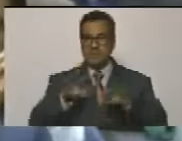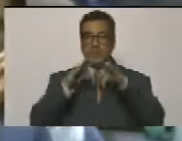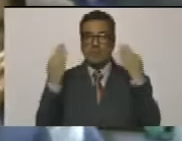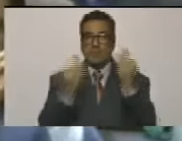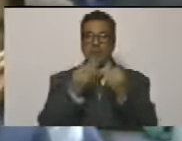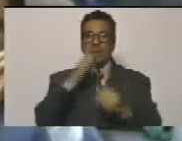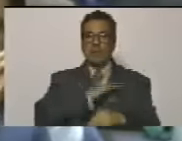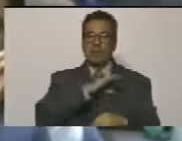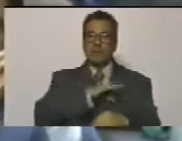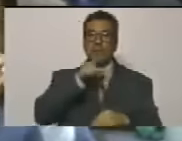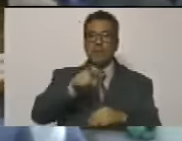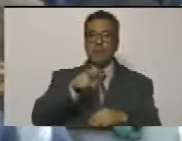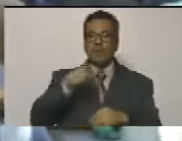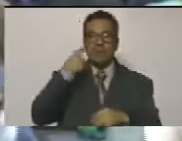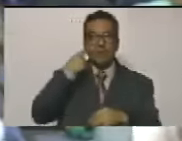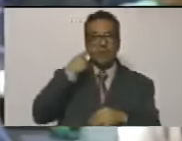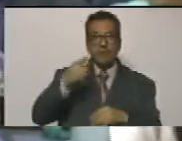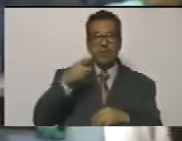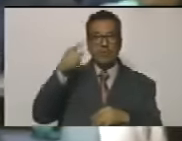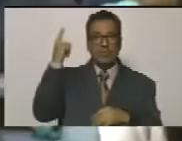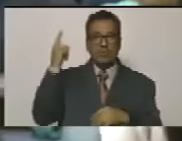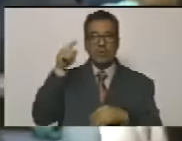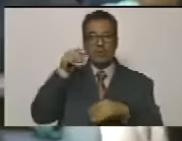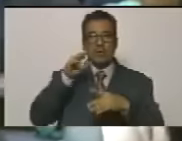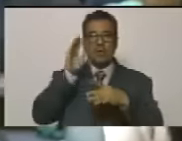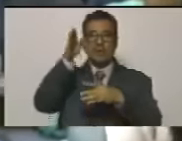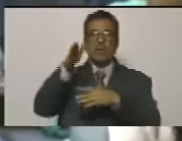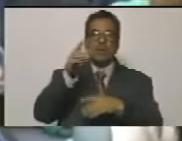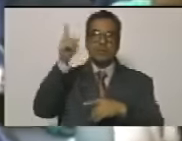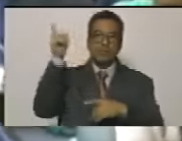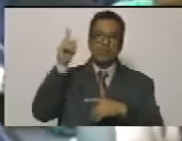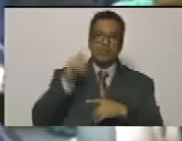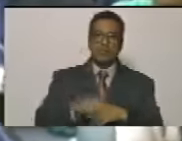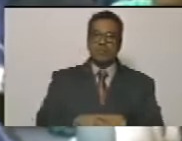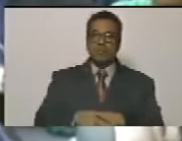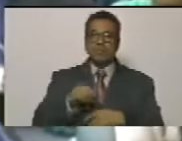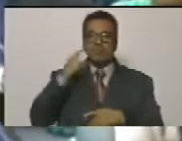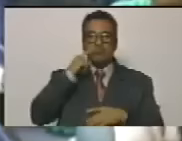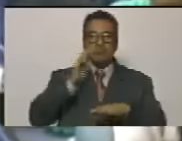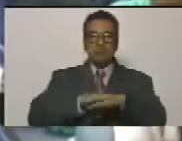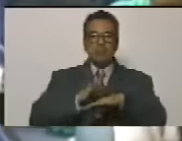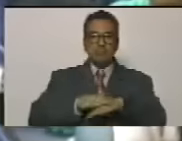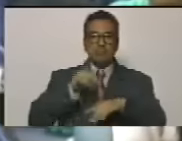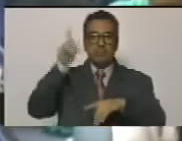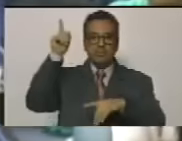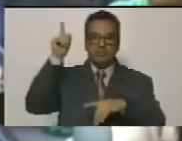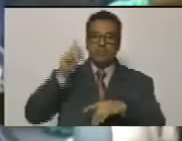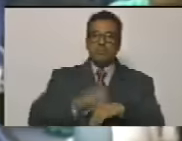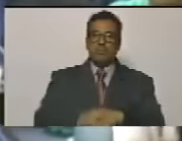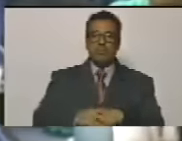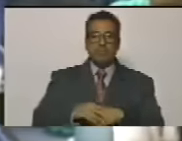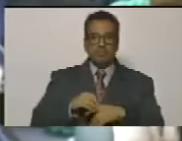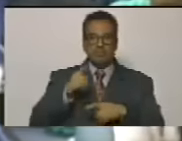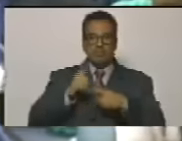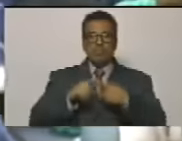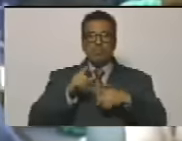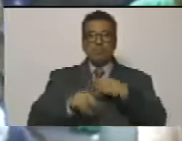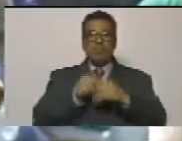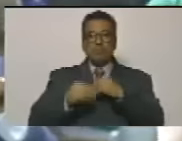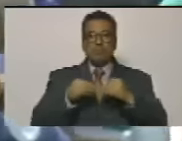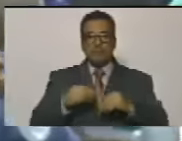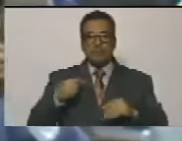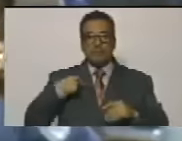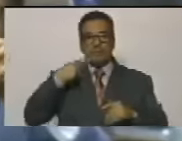y social o no nos vemos en el medio oriente no vemos lo que está sucediendo no le vamos a dar el